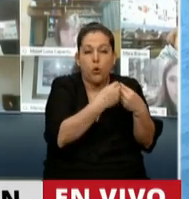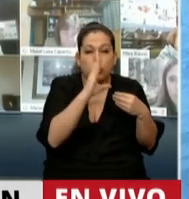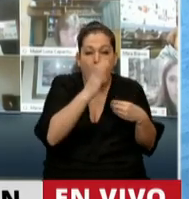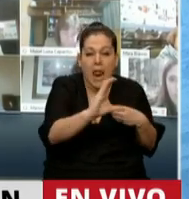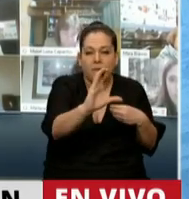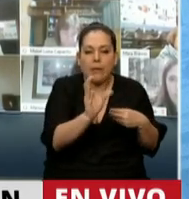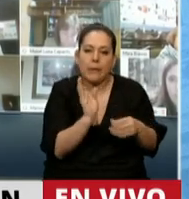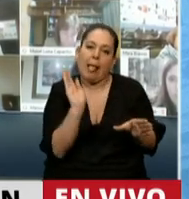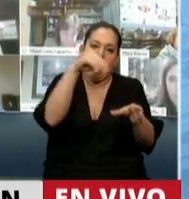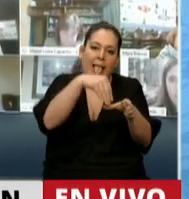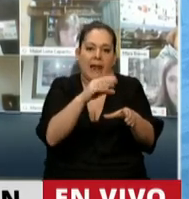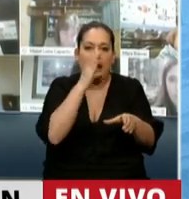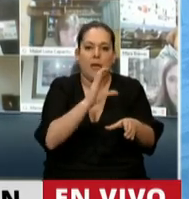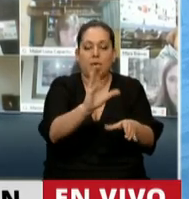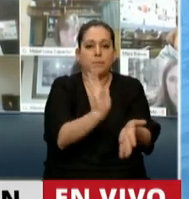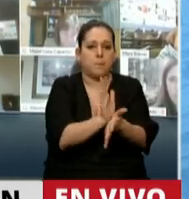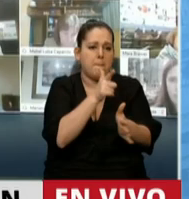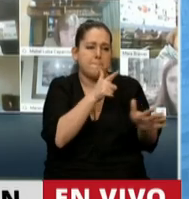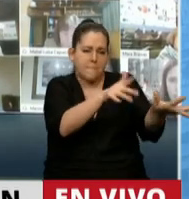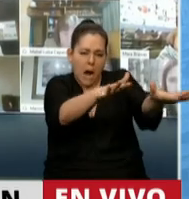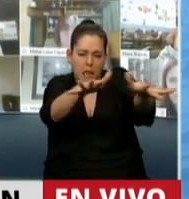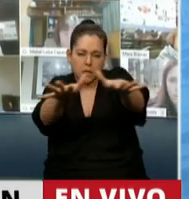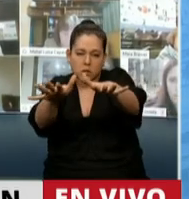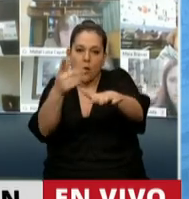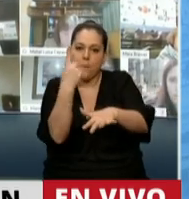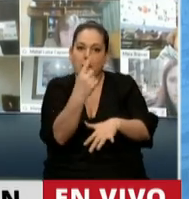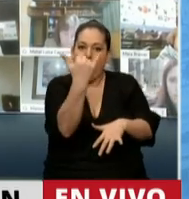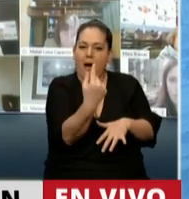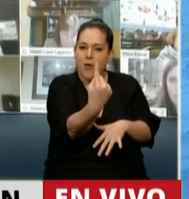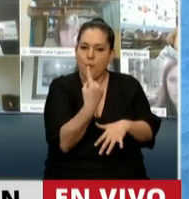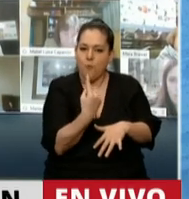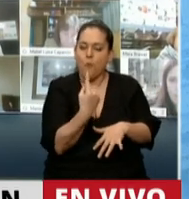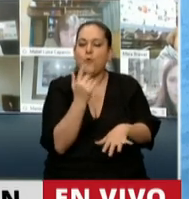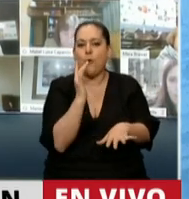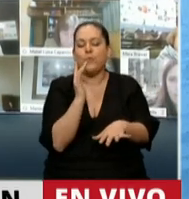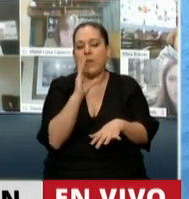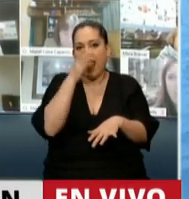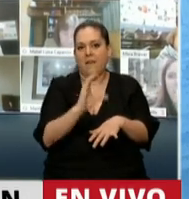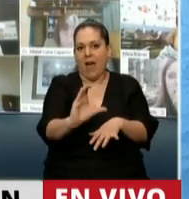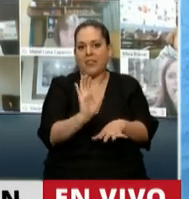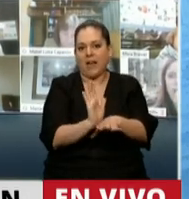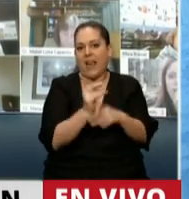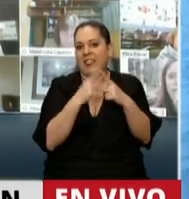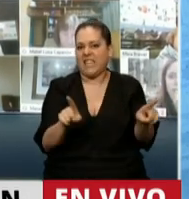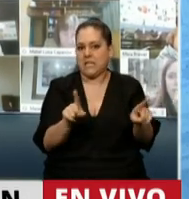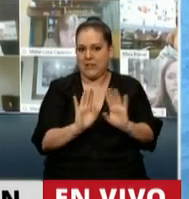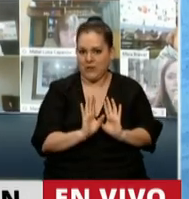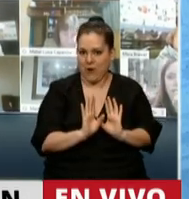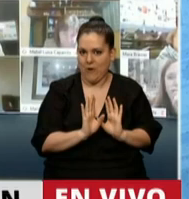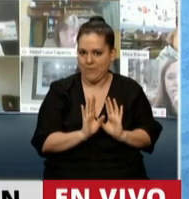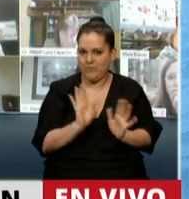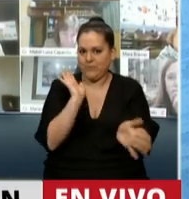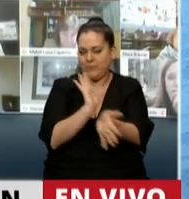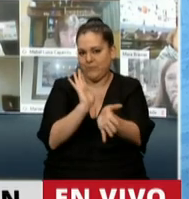Claro, en una manada todos son parecidos, pero hay uno de fuentes blancos que son distintos. Sí, señor